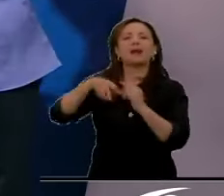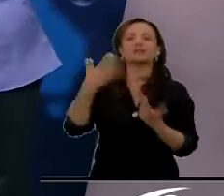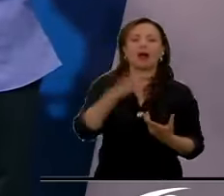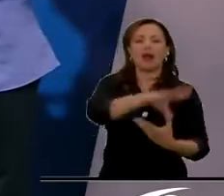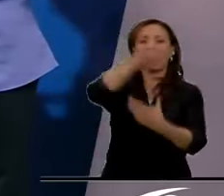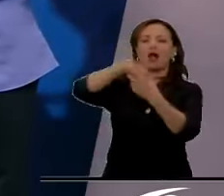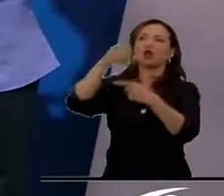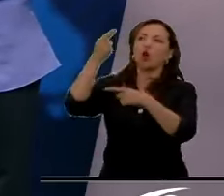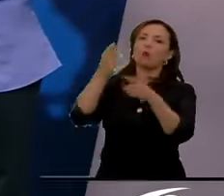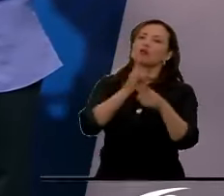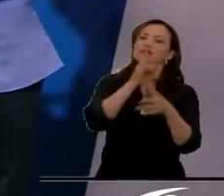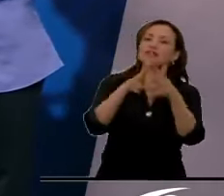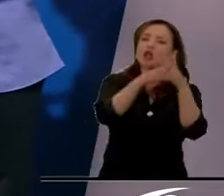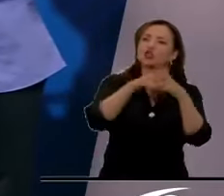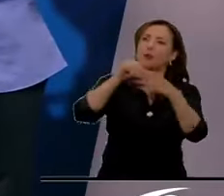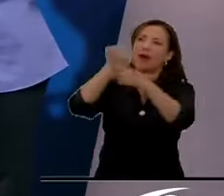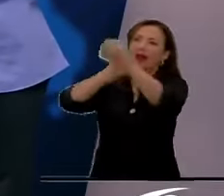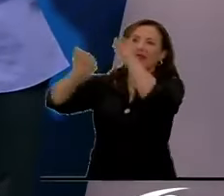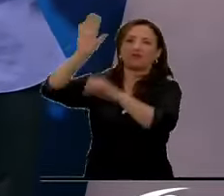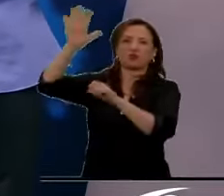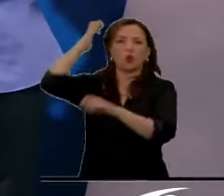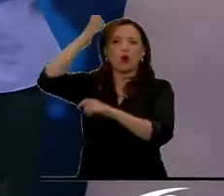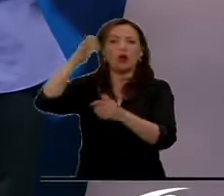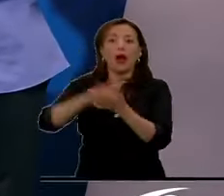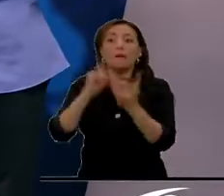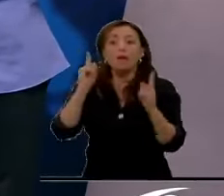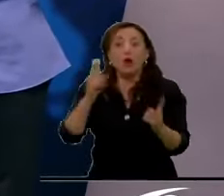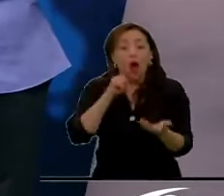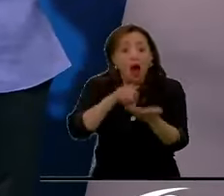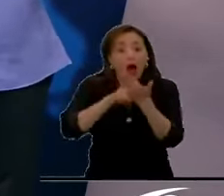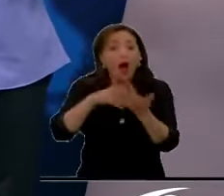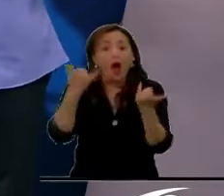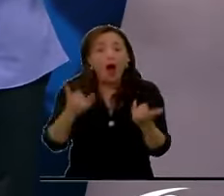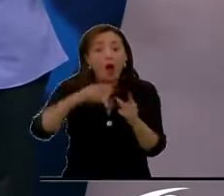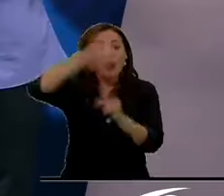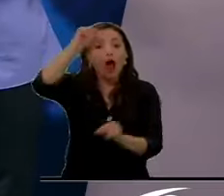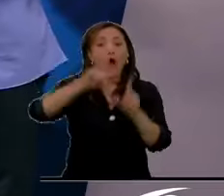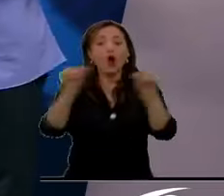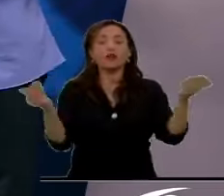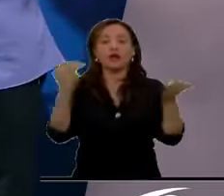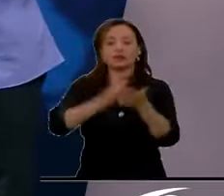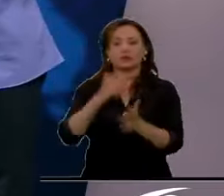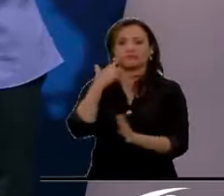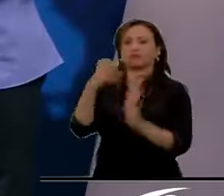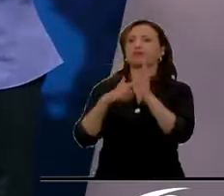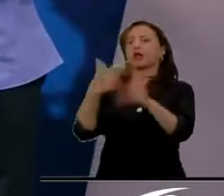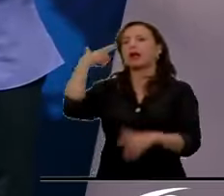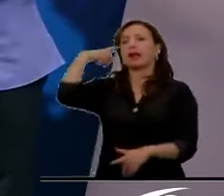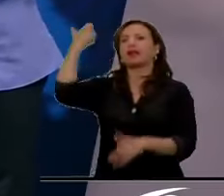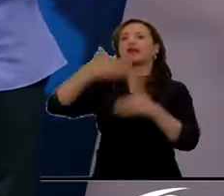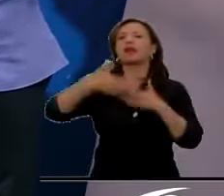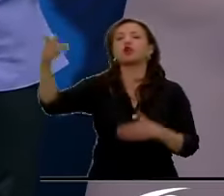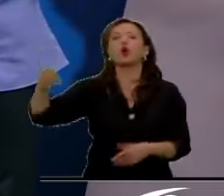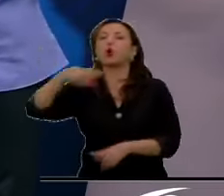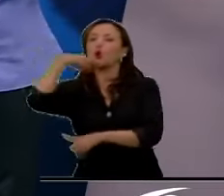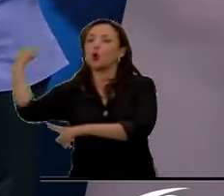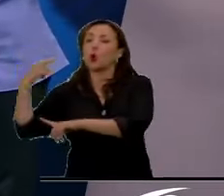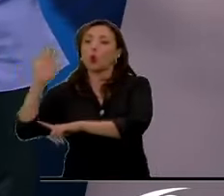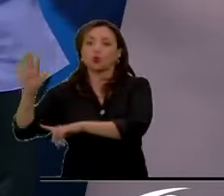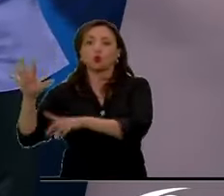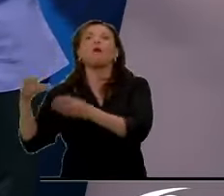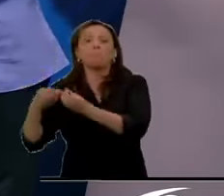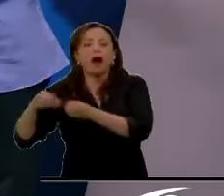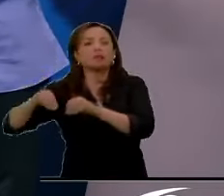Y ahora, con el reto de la OTAN, esto se hace más evidente que nunca, porque este es un gran reto y la Rusia sigue siendo un